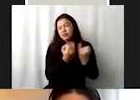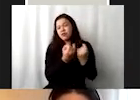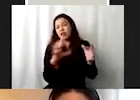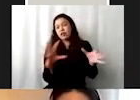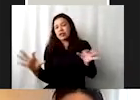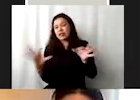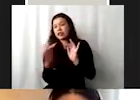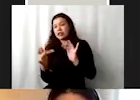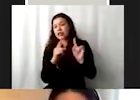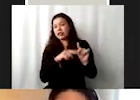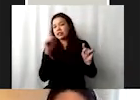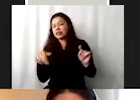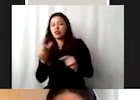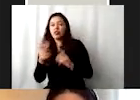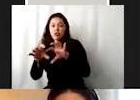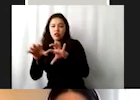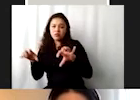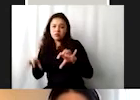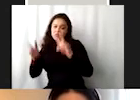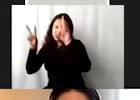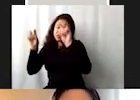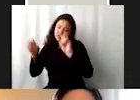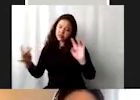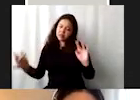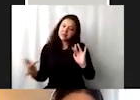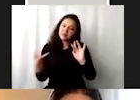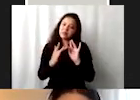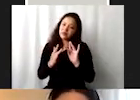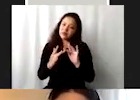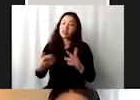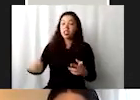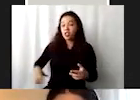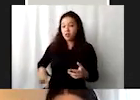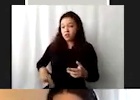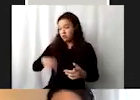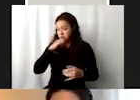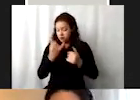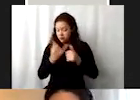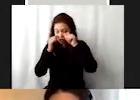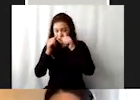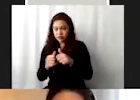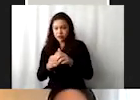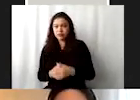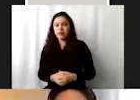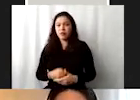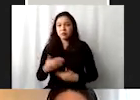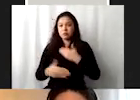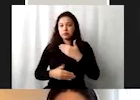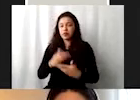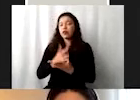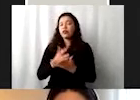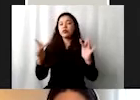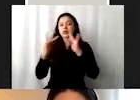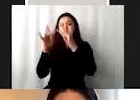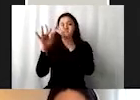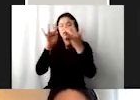otras dependencias y otras temáticas que está tratando el mismo gobierno. Este proceso que identifica no solo las interconexiones de